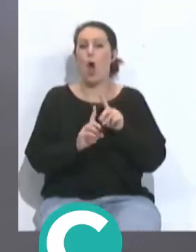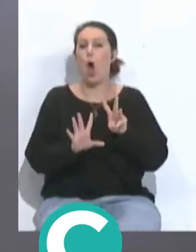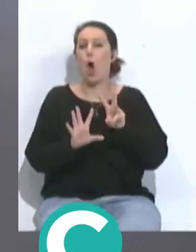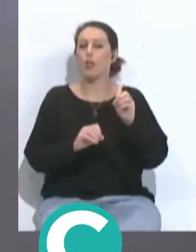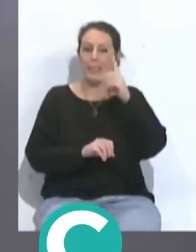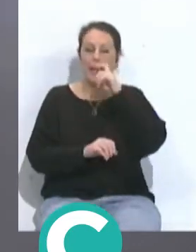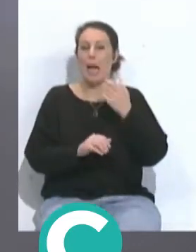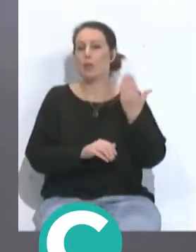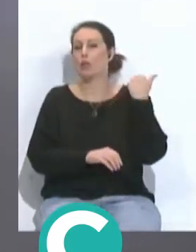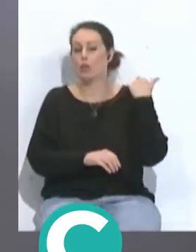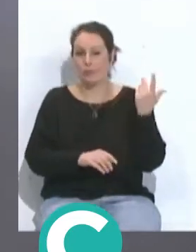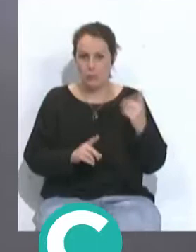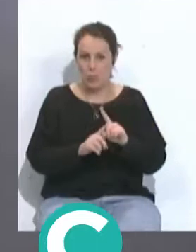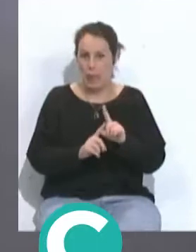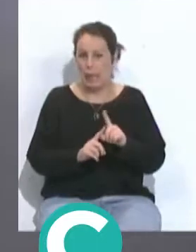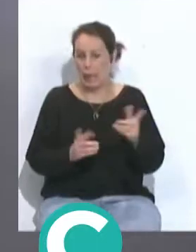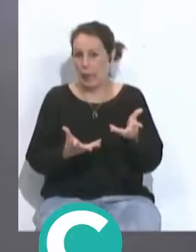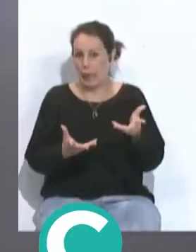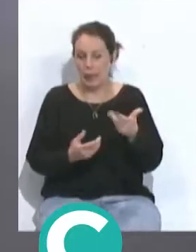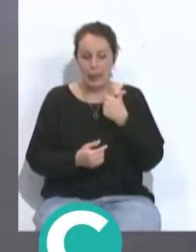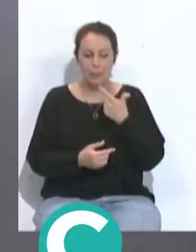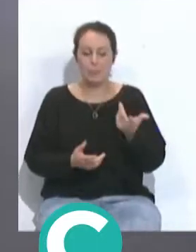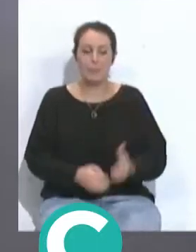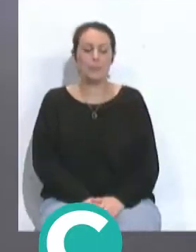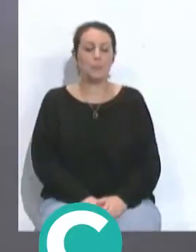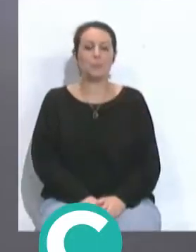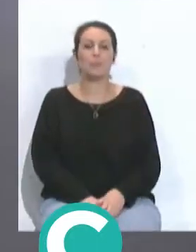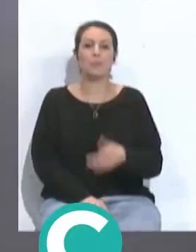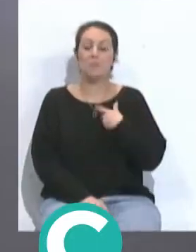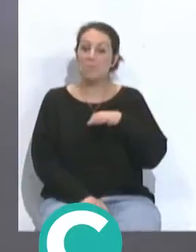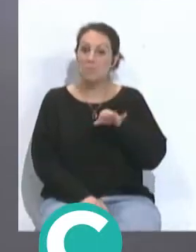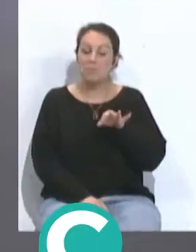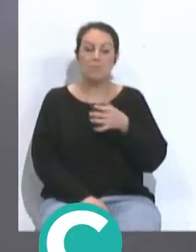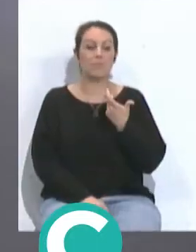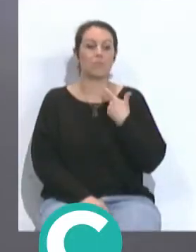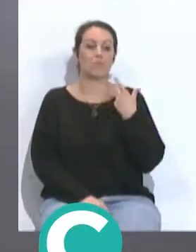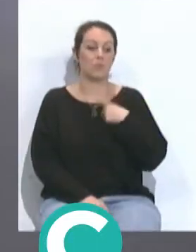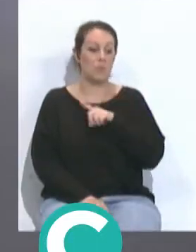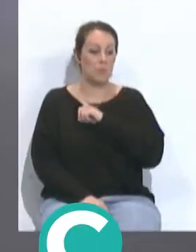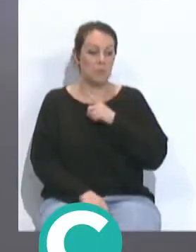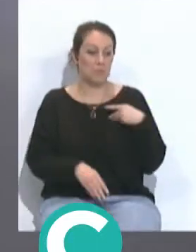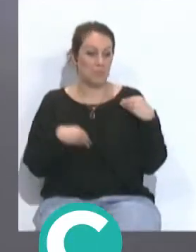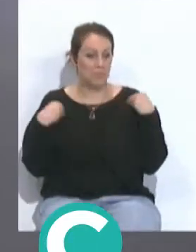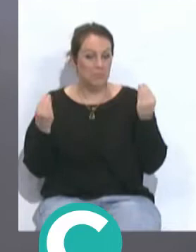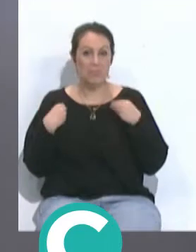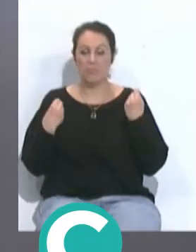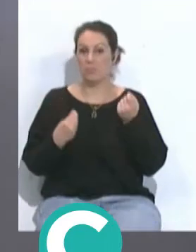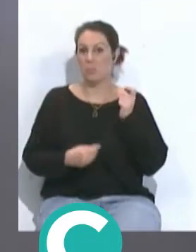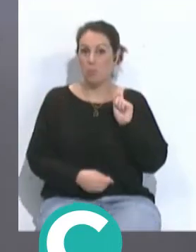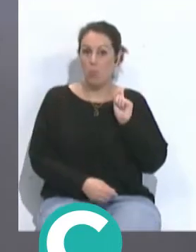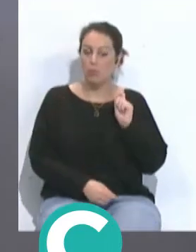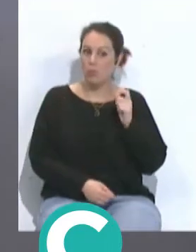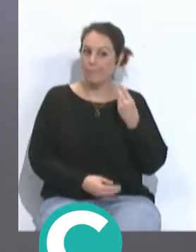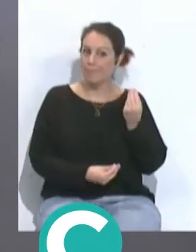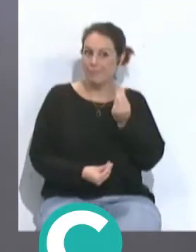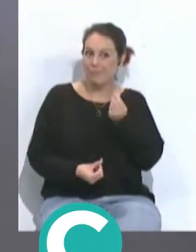se dice vulgarmente o no vulgarmente, como queramos llamarlo. Y la verdad es que se hemos hallado un buen rato y el punto pues nos subo a